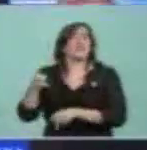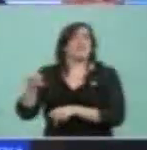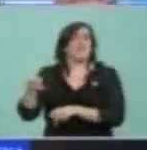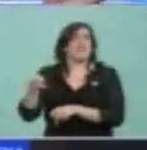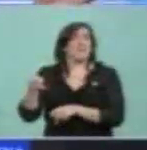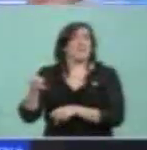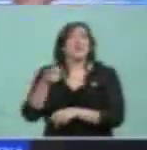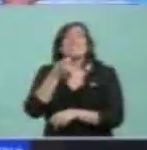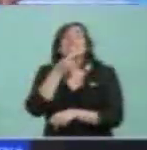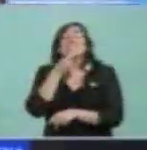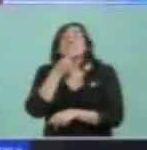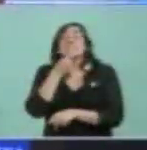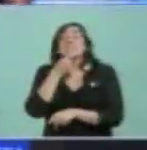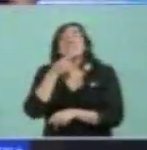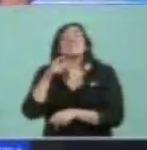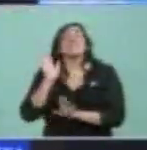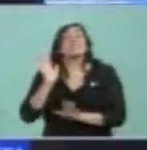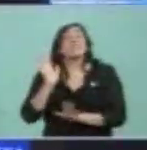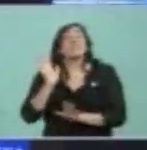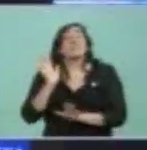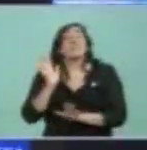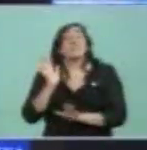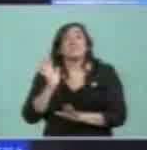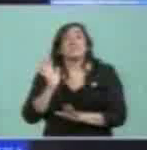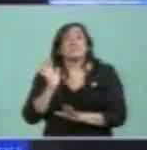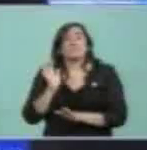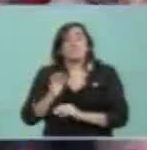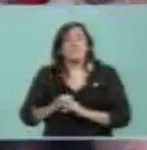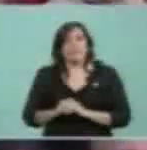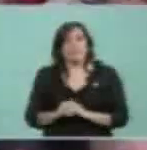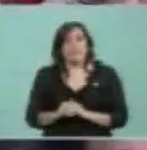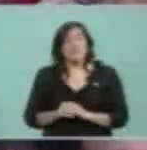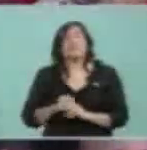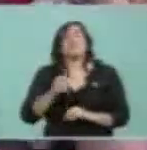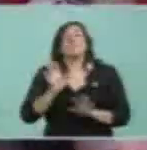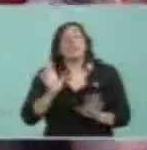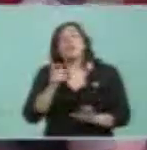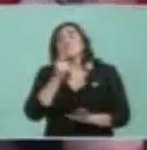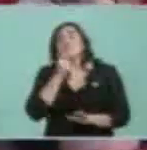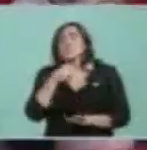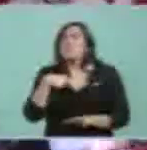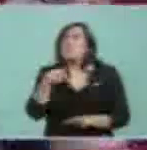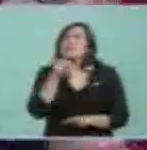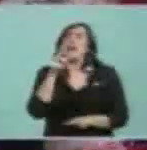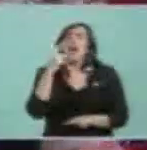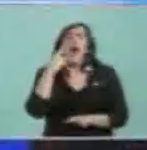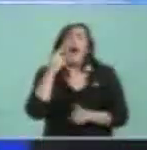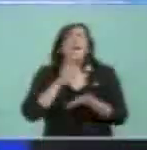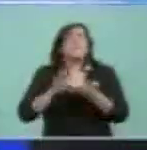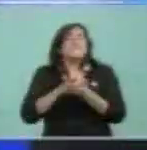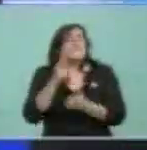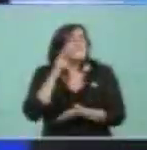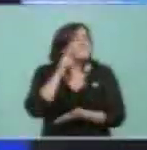si uno observa la historia